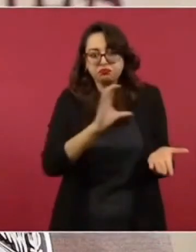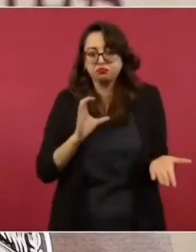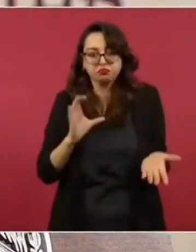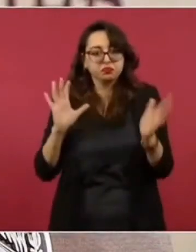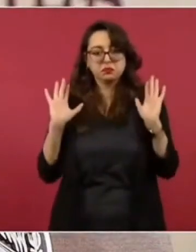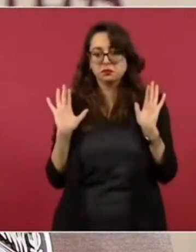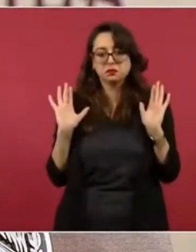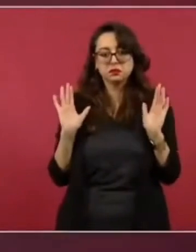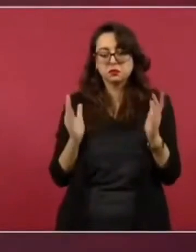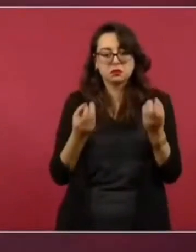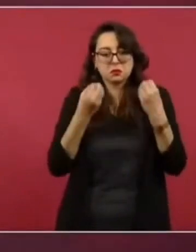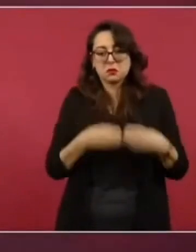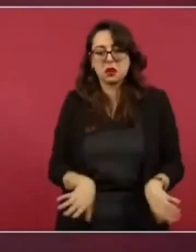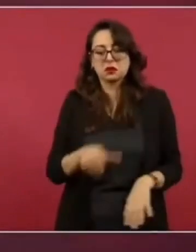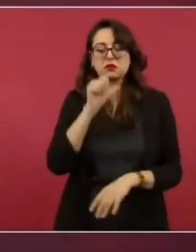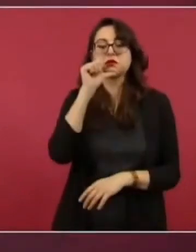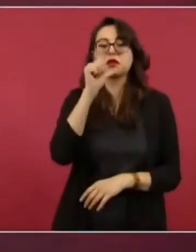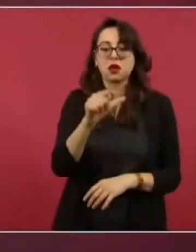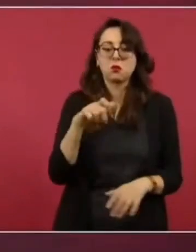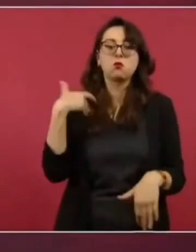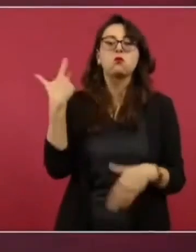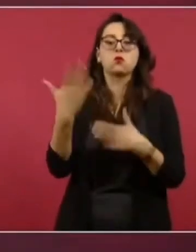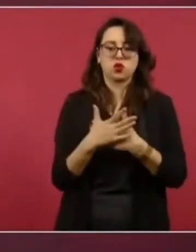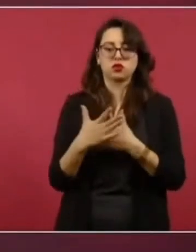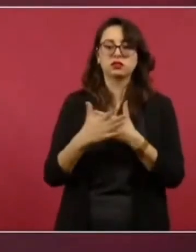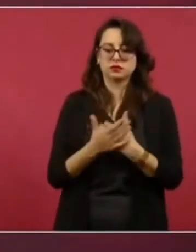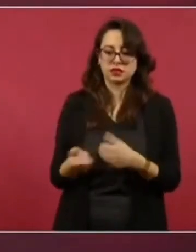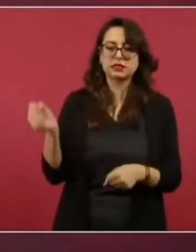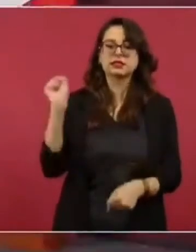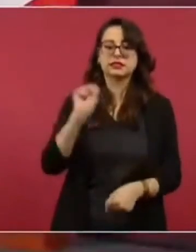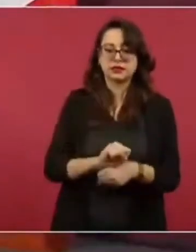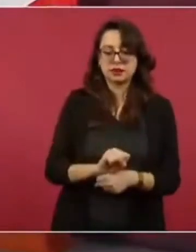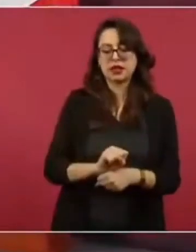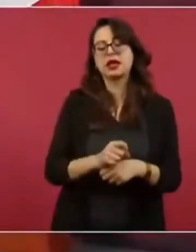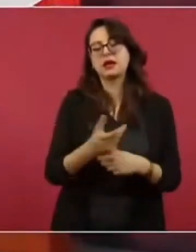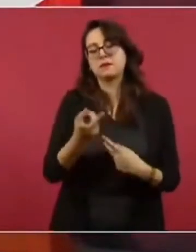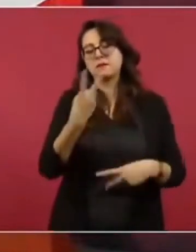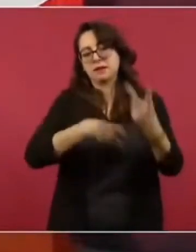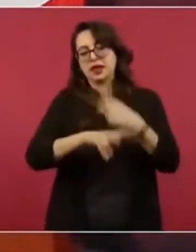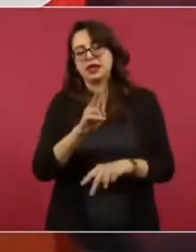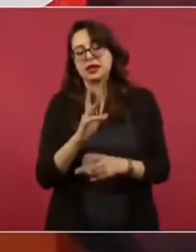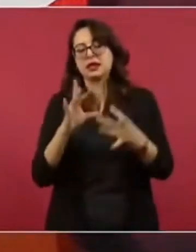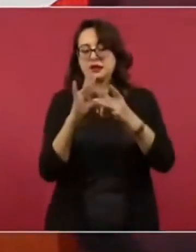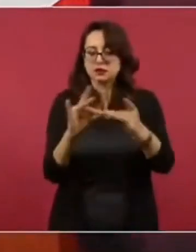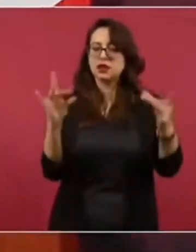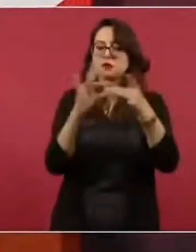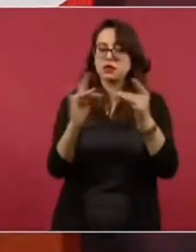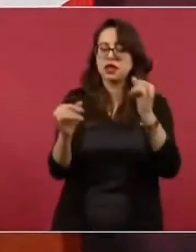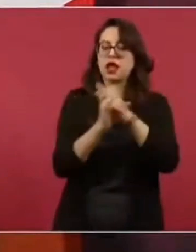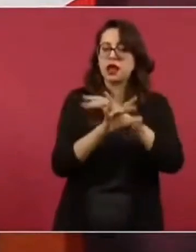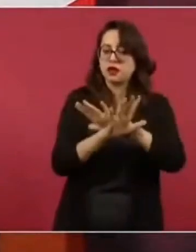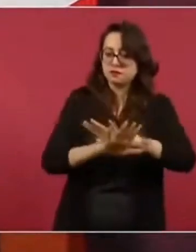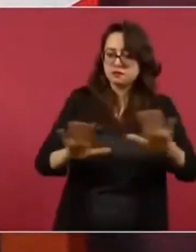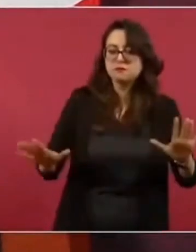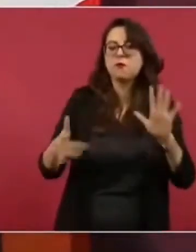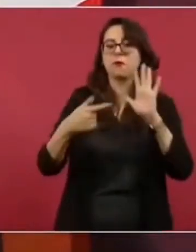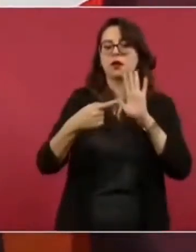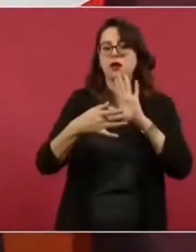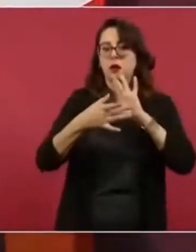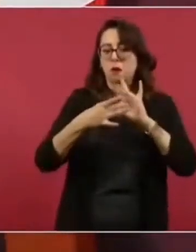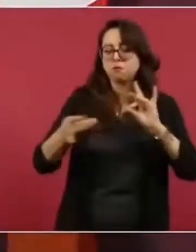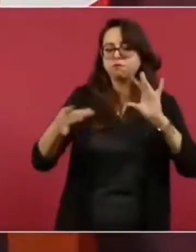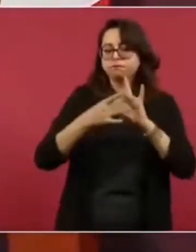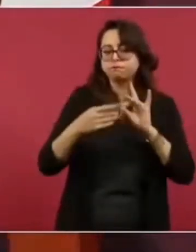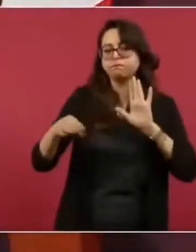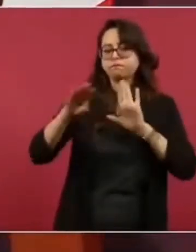y el director general de Banobras, que son quienes conocen a detalle la operación, quienes condujeron, como debe